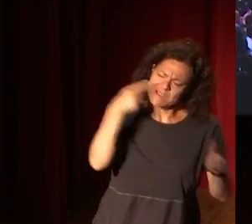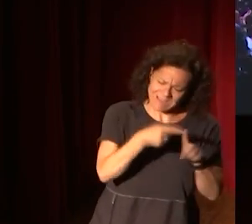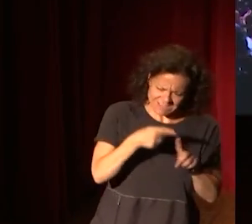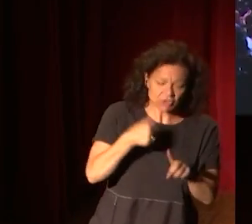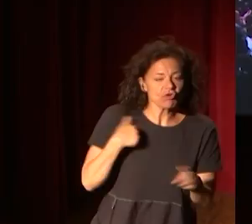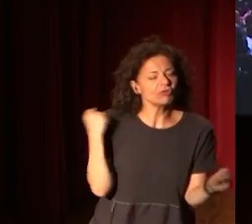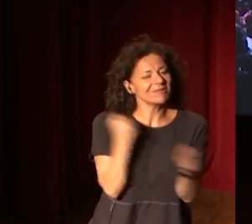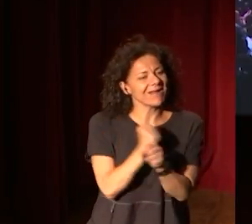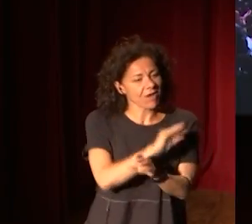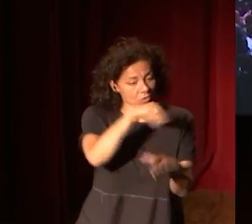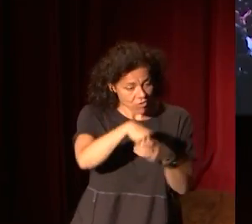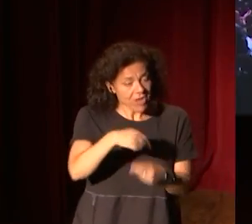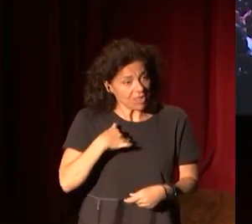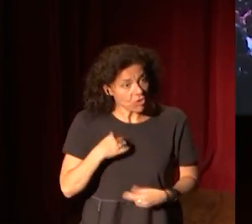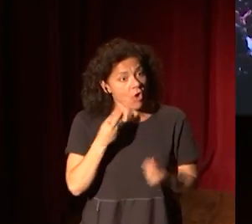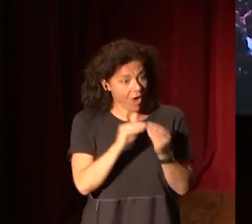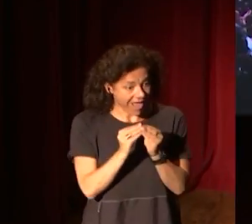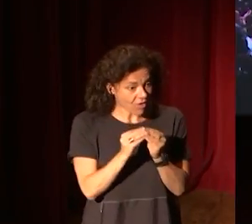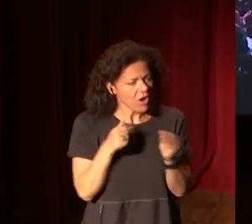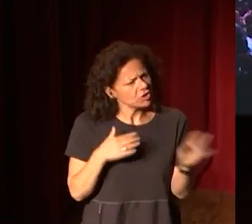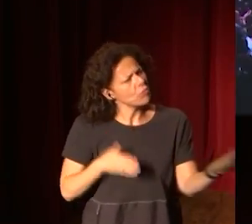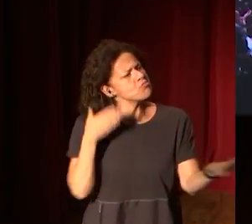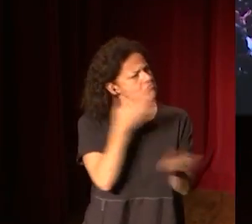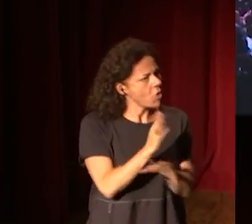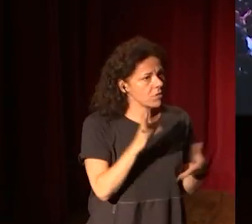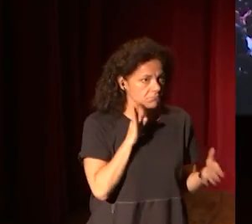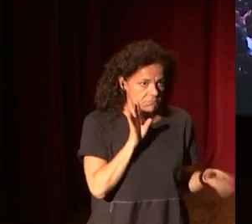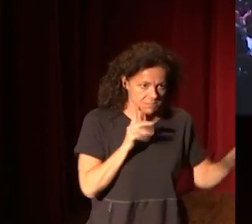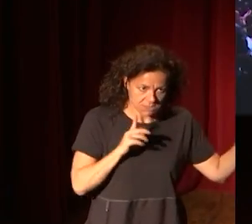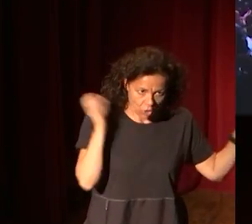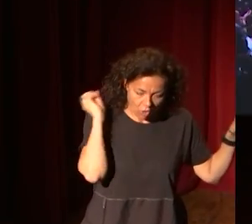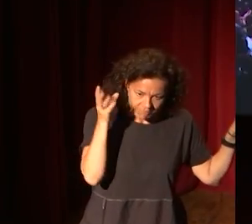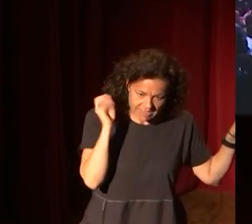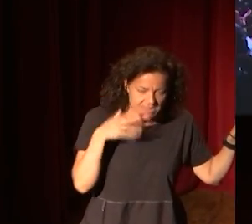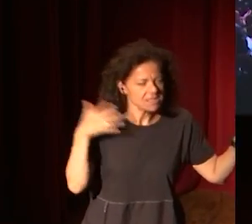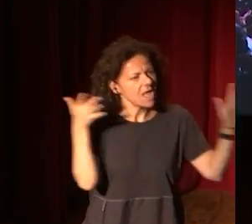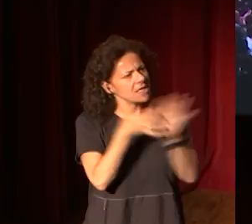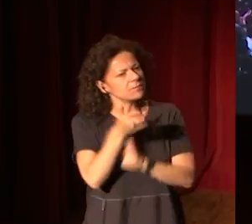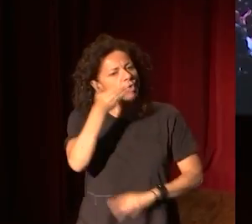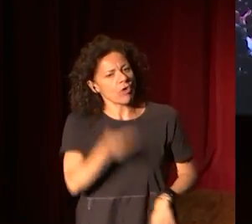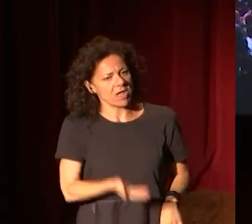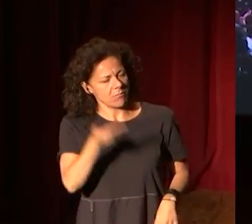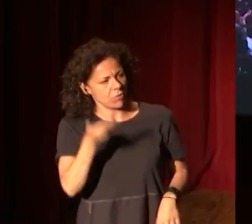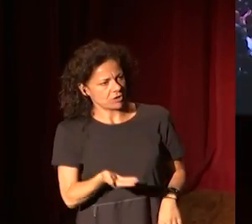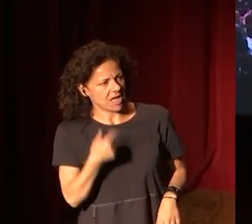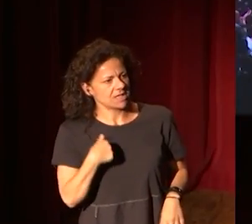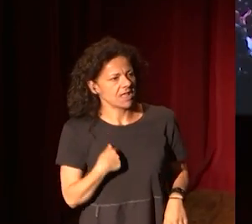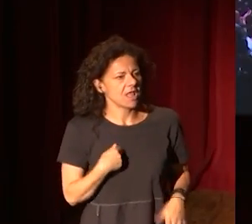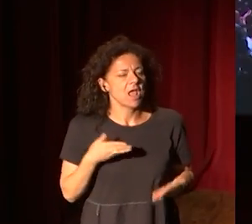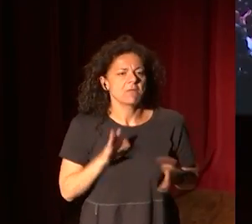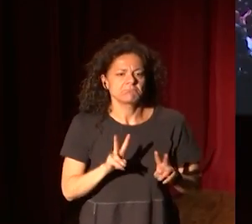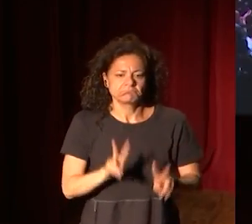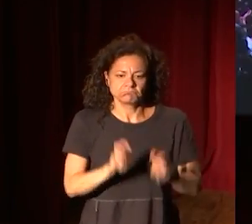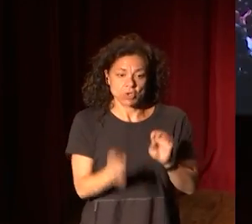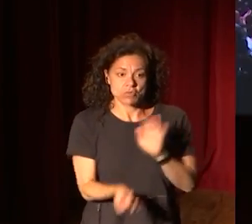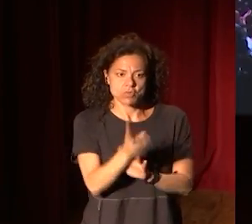trabajo en esto, y lo hago, y voy a estas conferencias y cuento lo importante que es, bueno, la implementación de nuevas